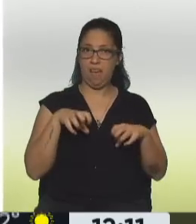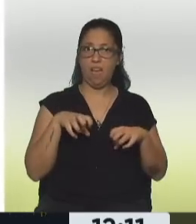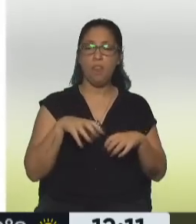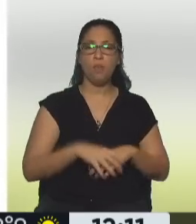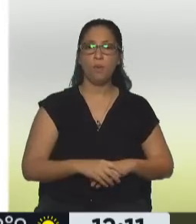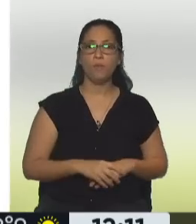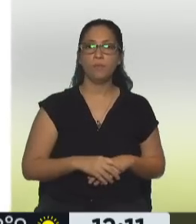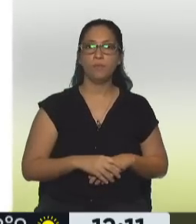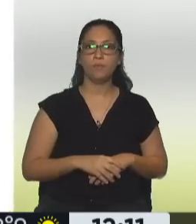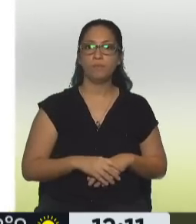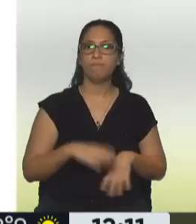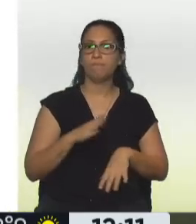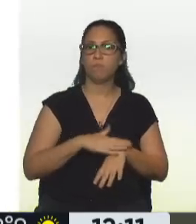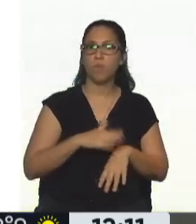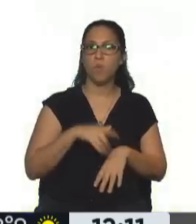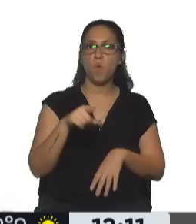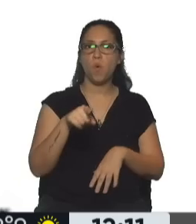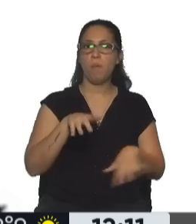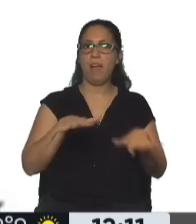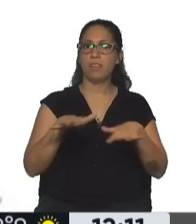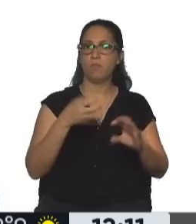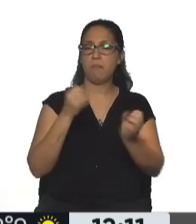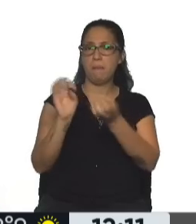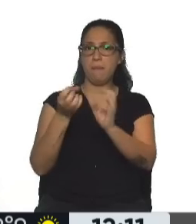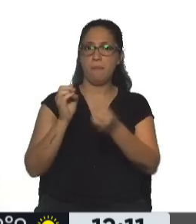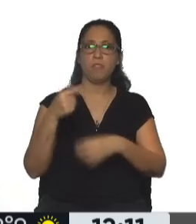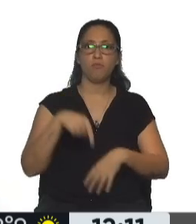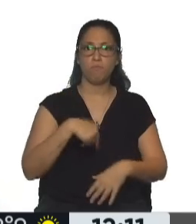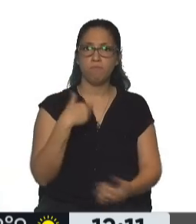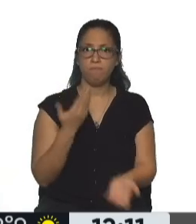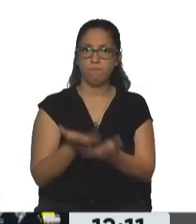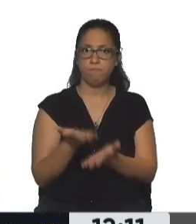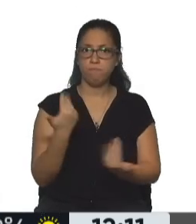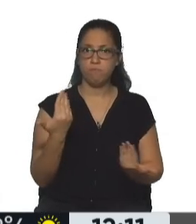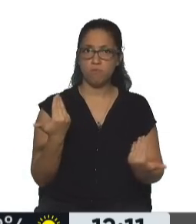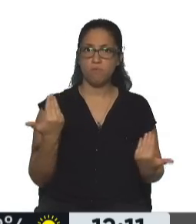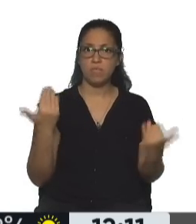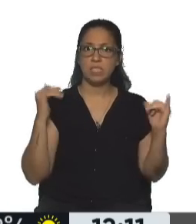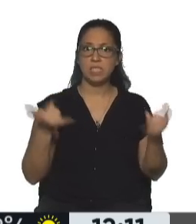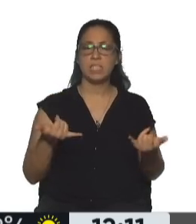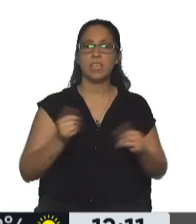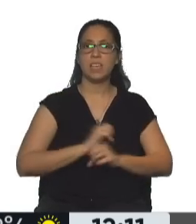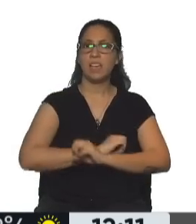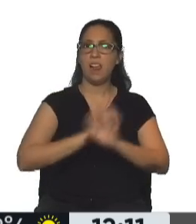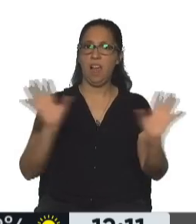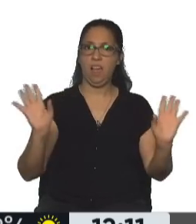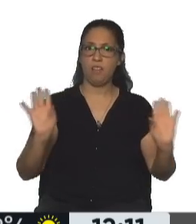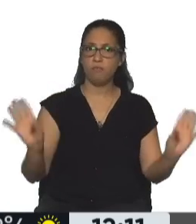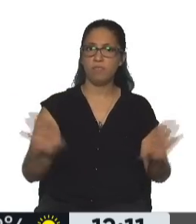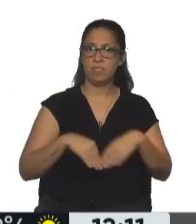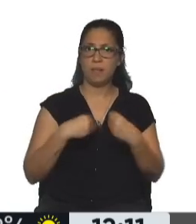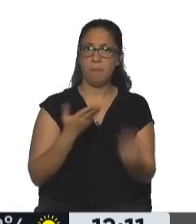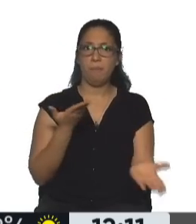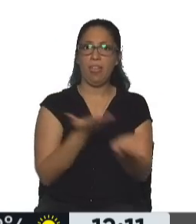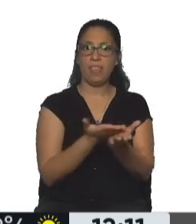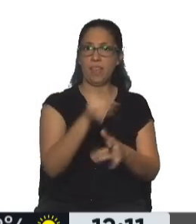del trascendido de estos intercambios, pude empezar a cerrar el título, pedir la detención